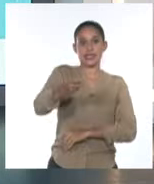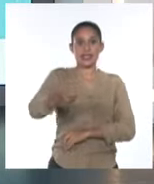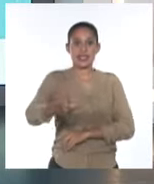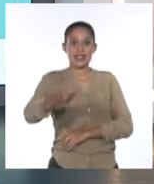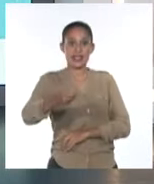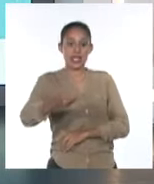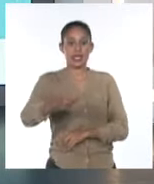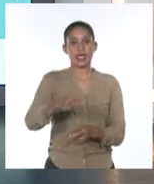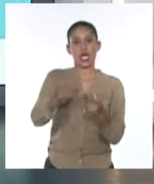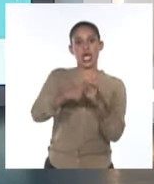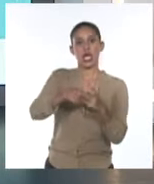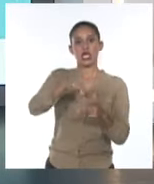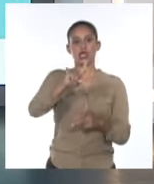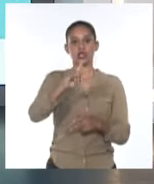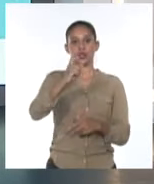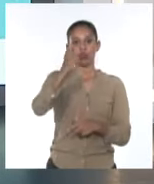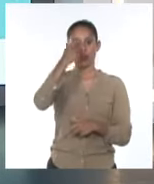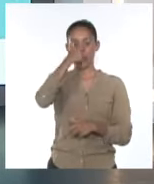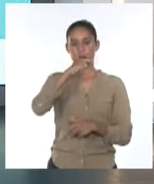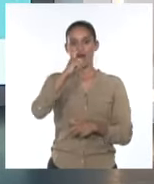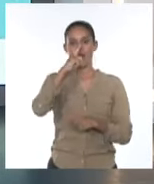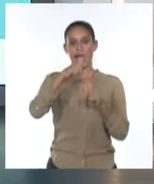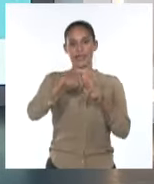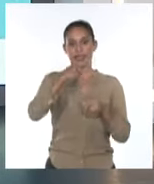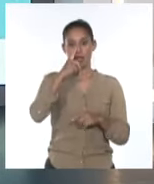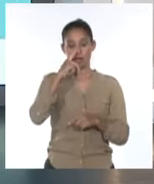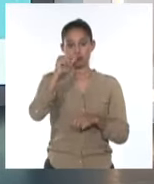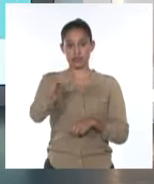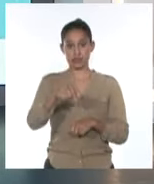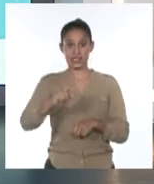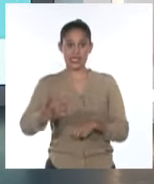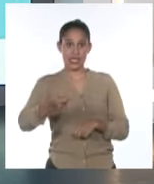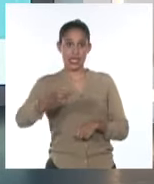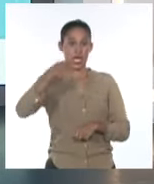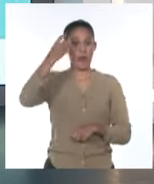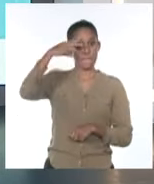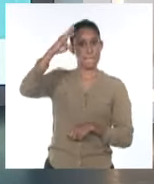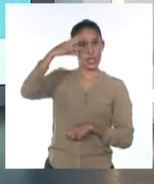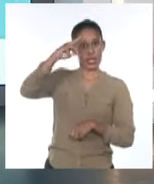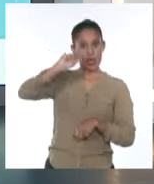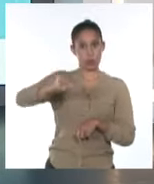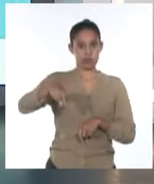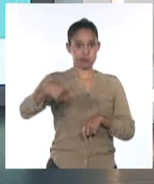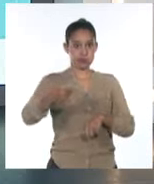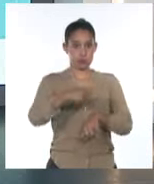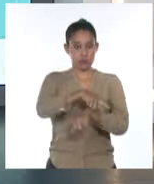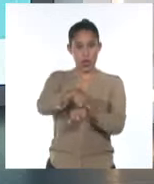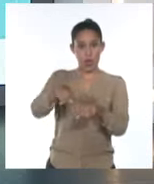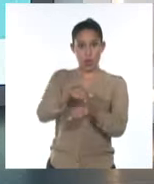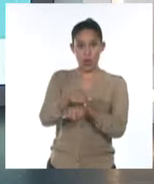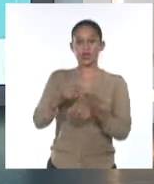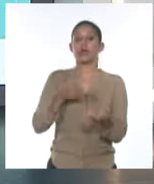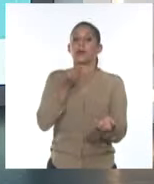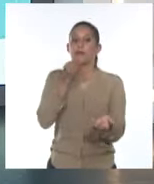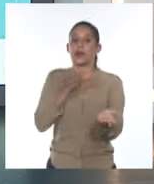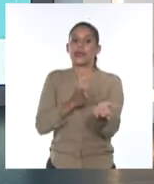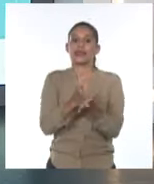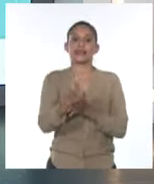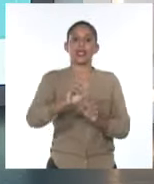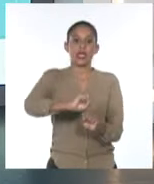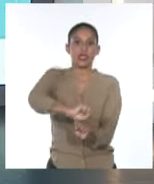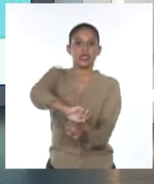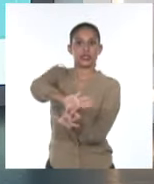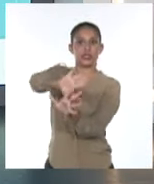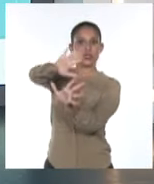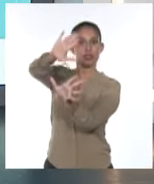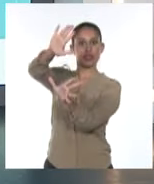canal de Yucatán, internándose ya sobre el Golfo de México para las próximas horas. A medida que este sistema continúe su movimiento hacia el noroeste,